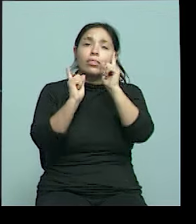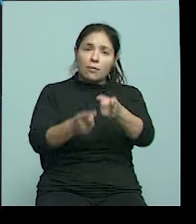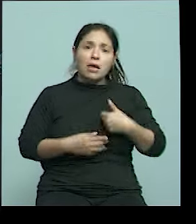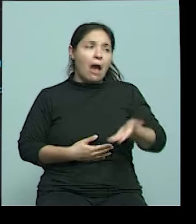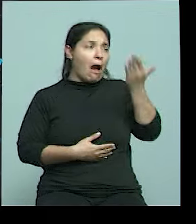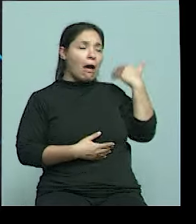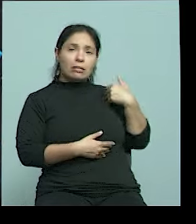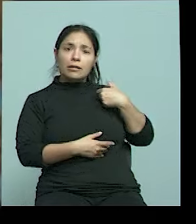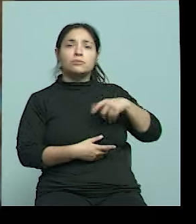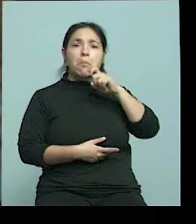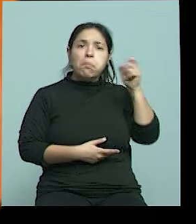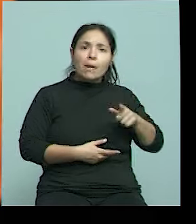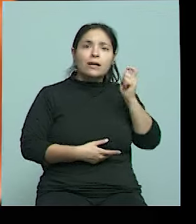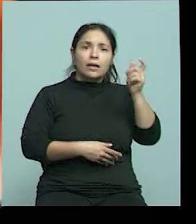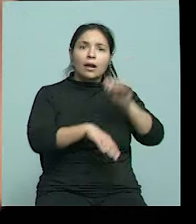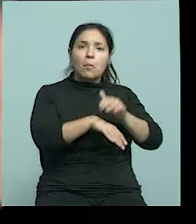hace poco quedaban impunes.